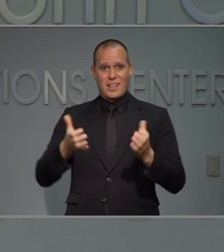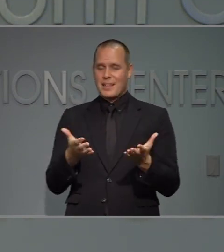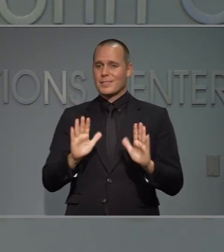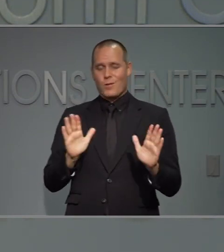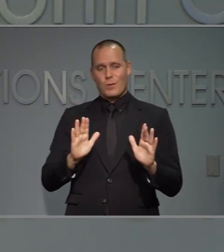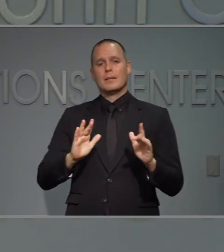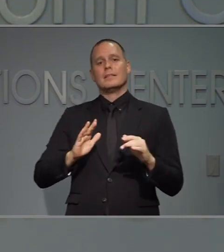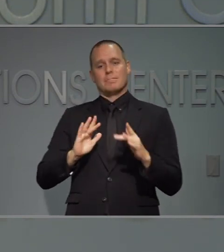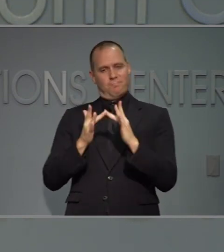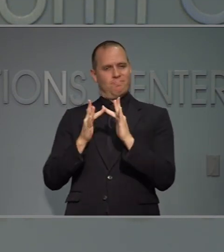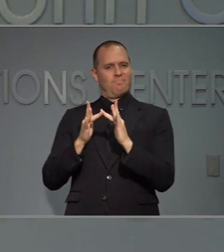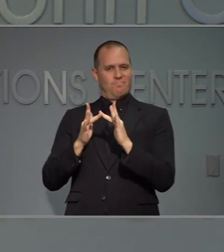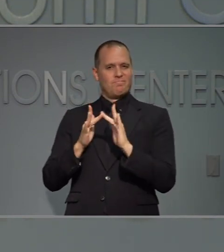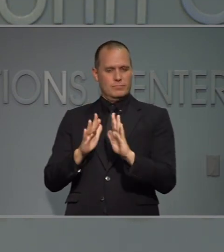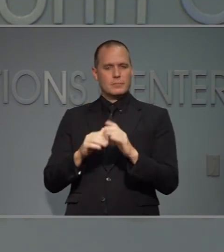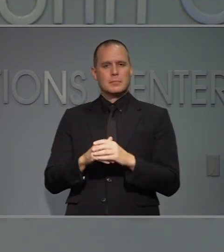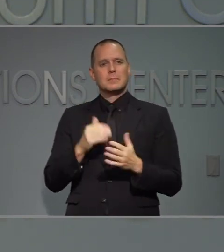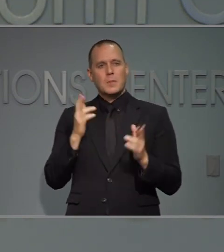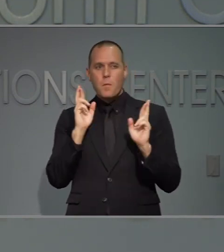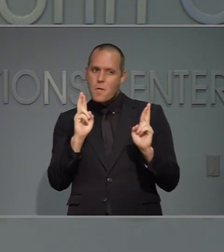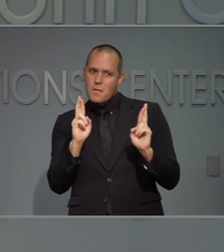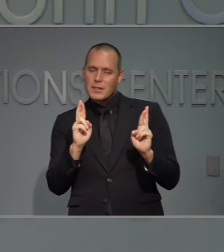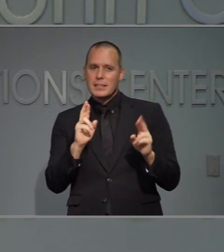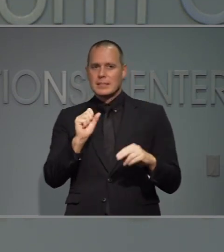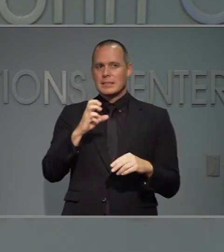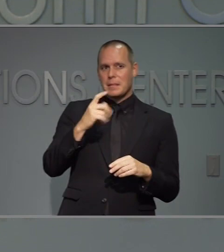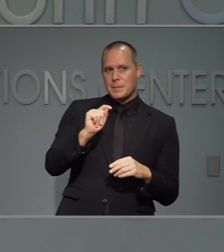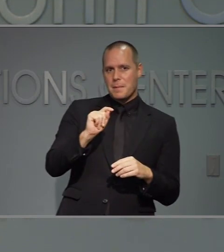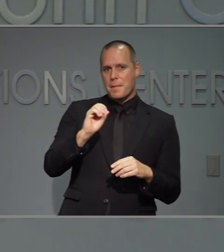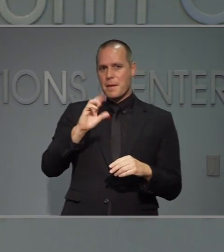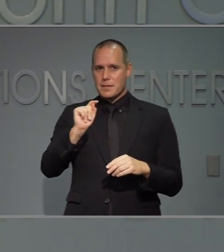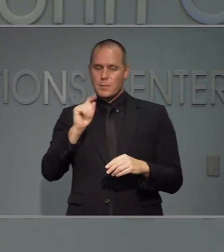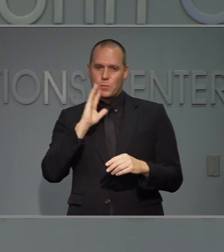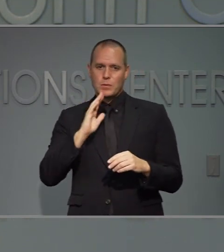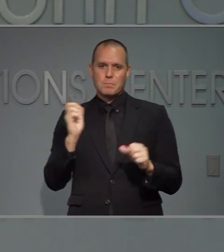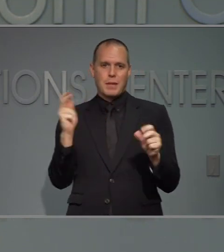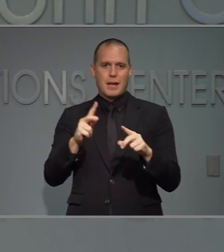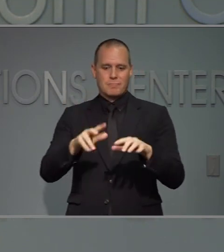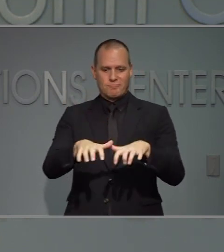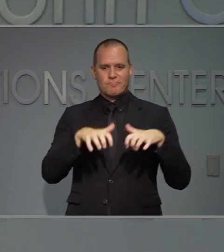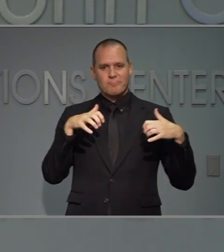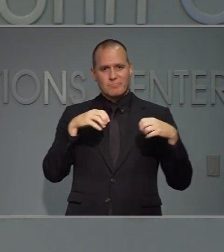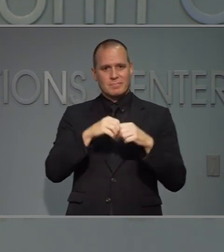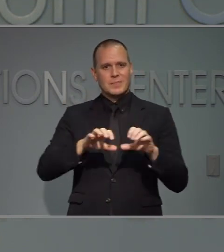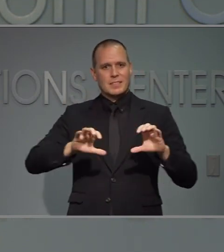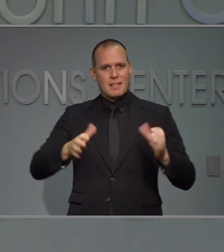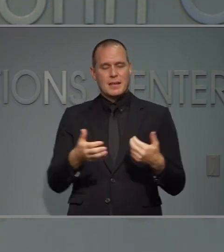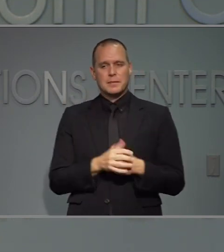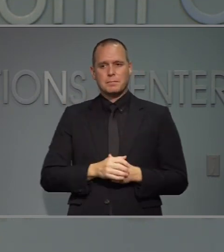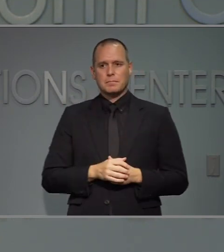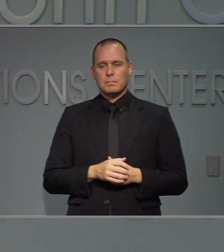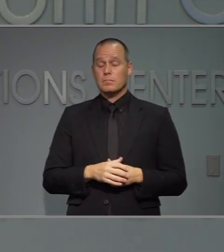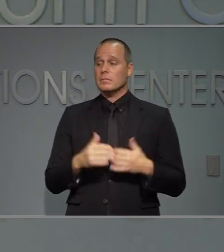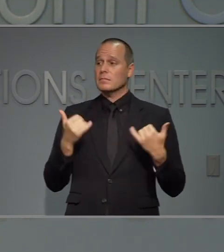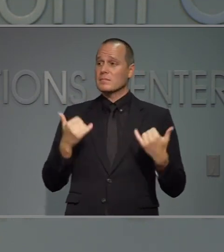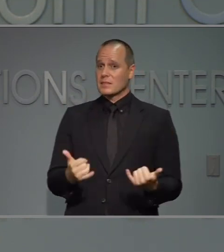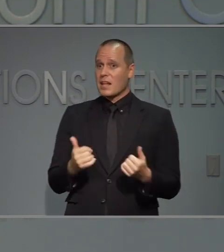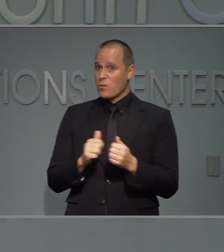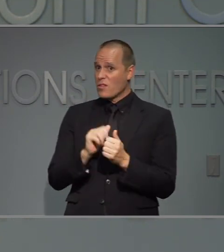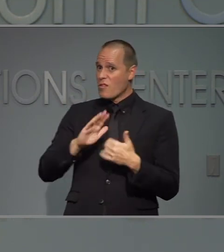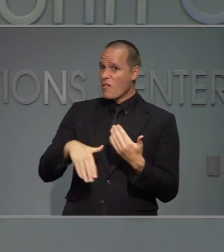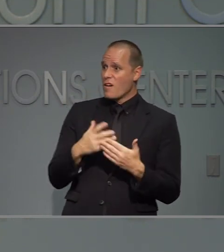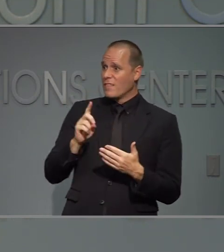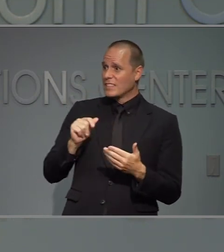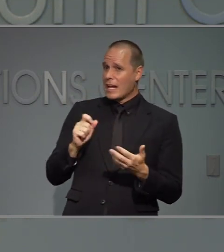con aprendizaje a distancia y posiblemente regresar en septiembre o en octubre en base a todos los datos que tienen ahora